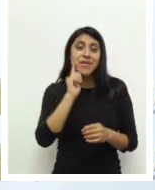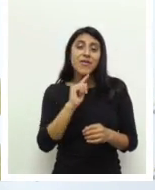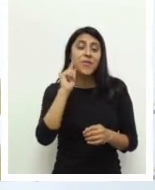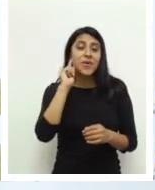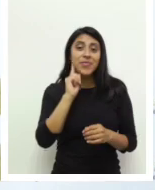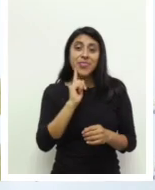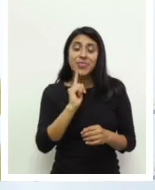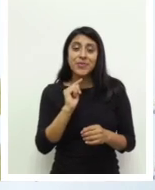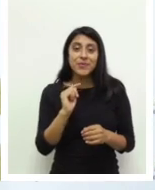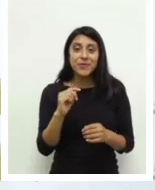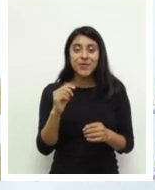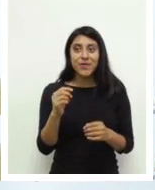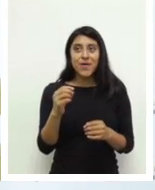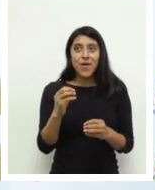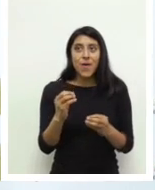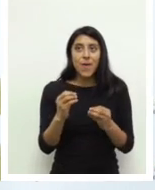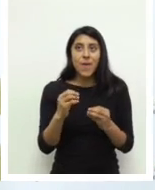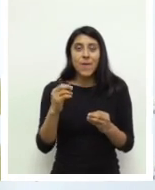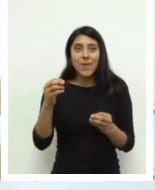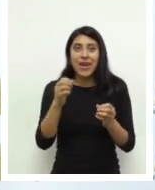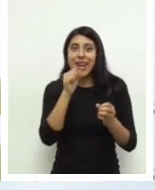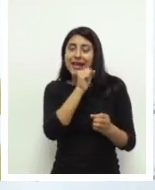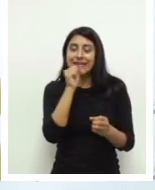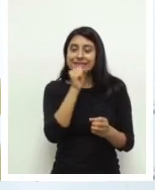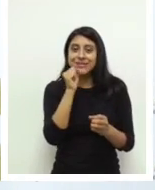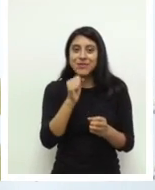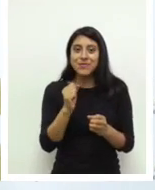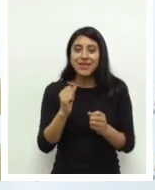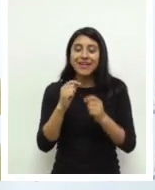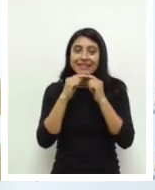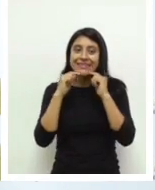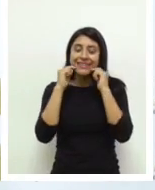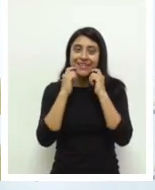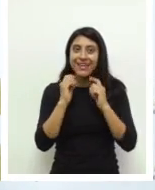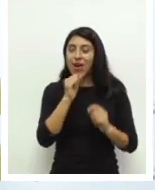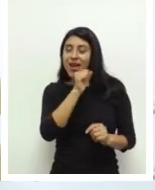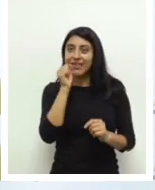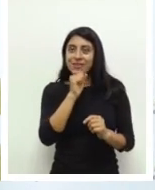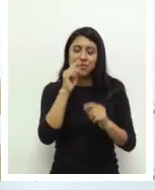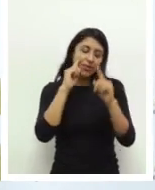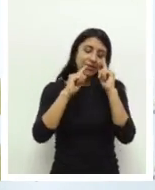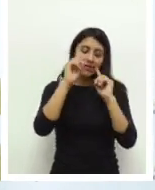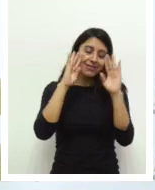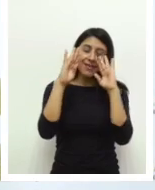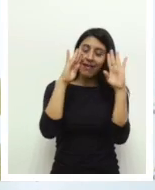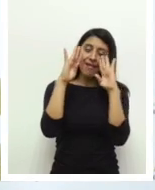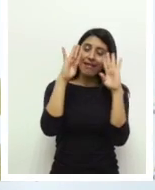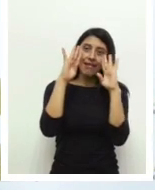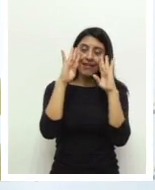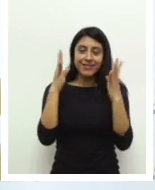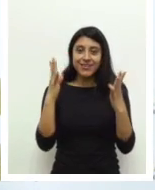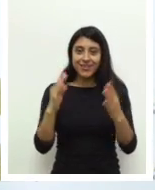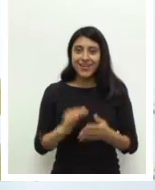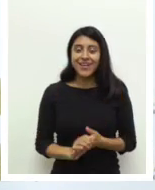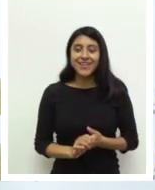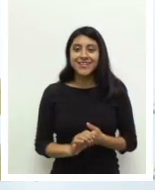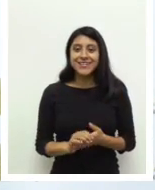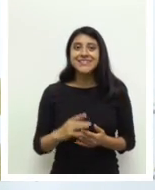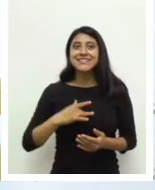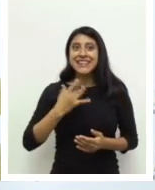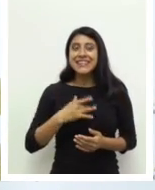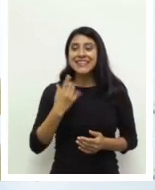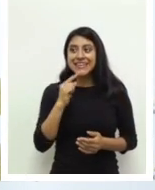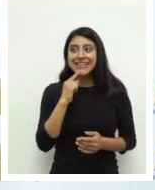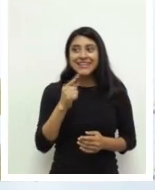me da mucha tristeza o mucha alegría o me da mucha melancolía. Es algo que te invade tu corazón, ¿verdad? Haber sido parte o